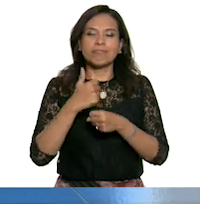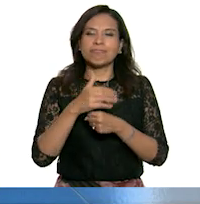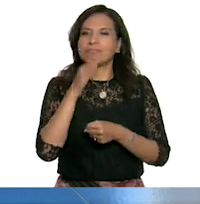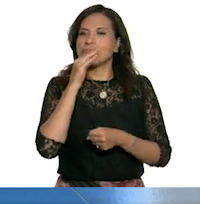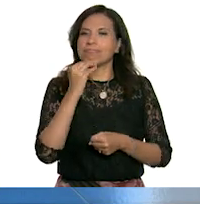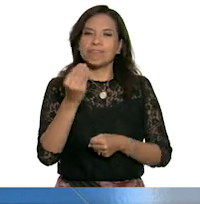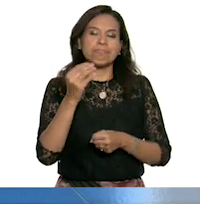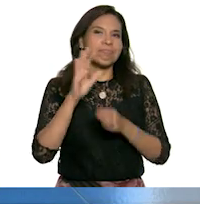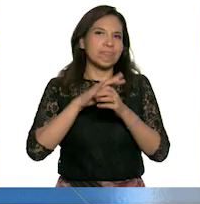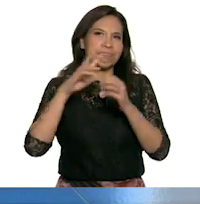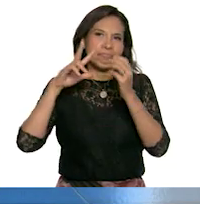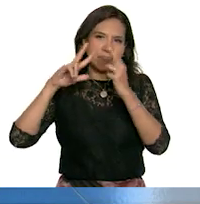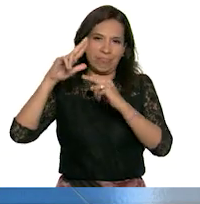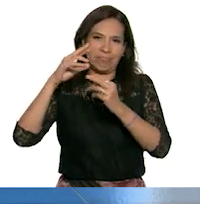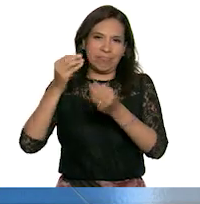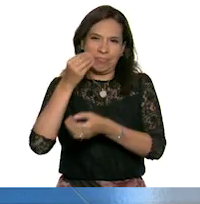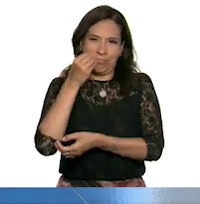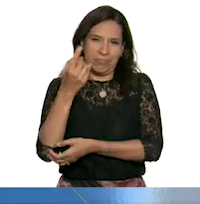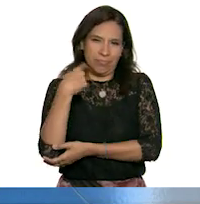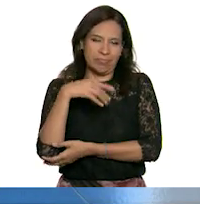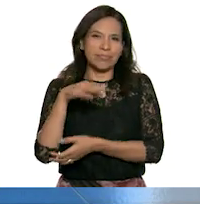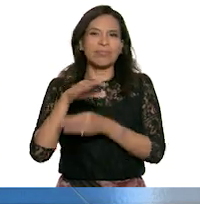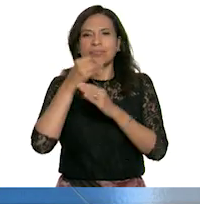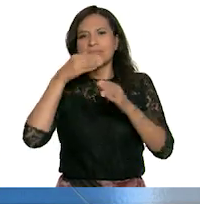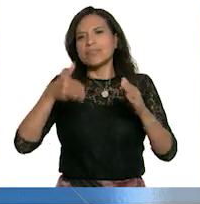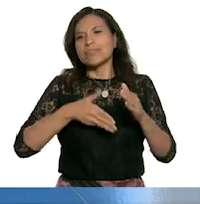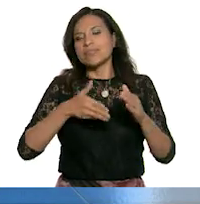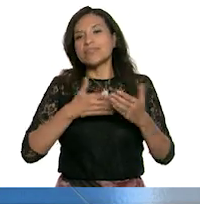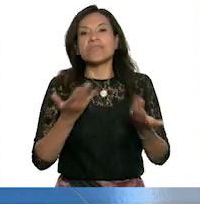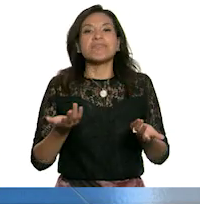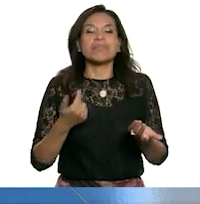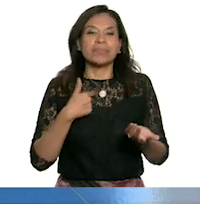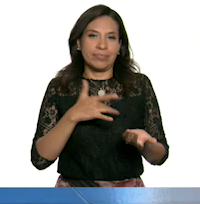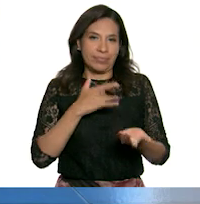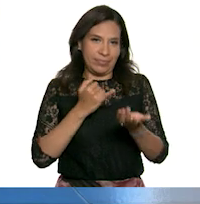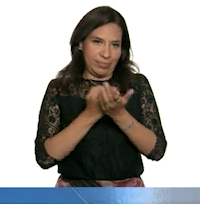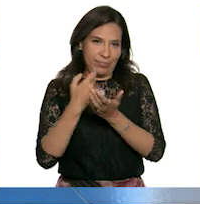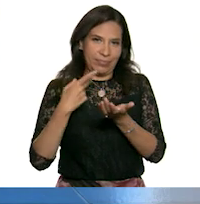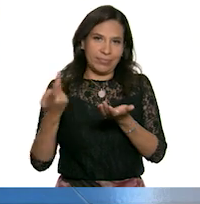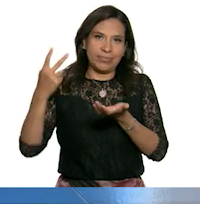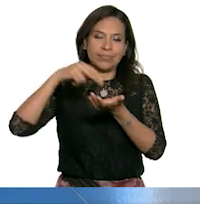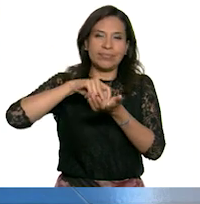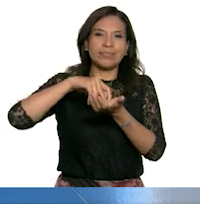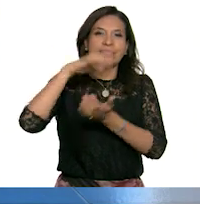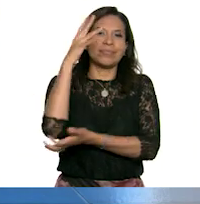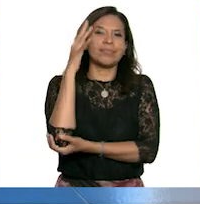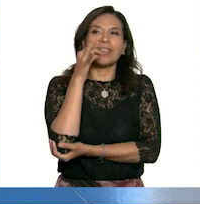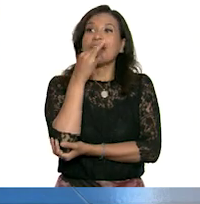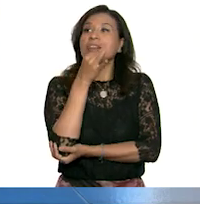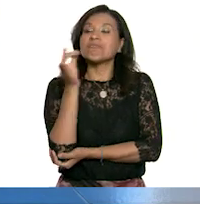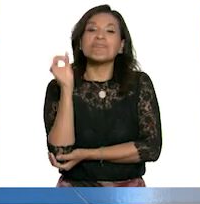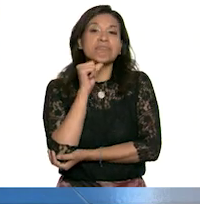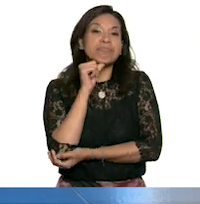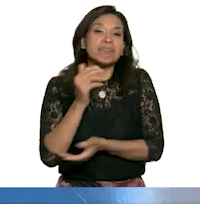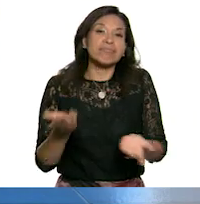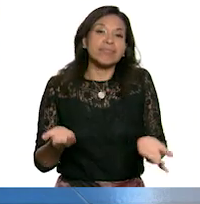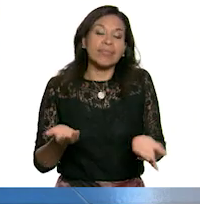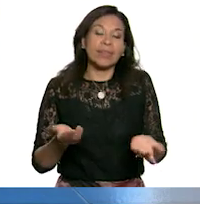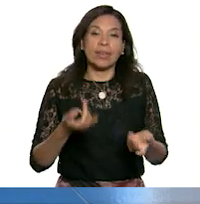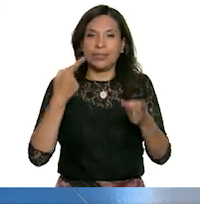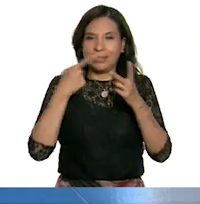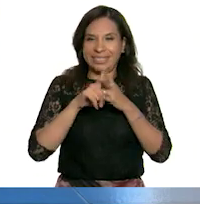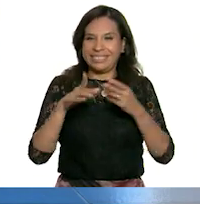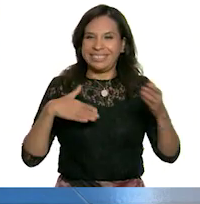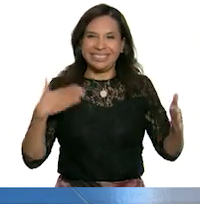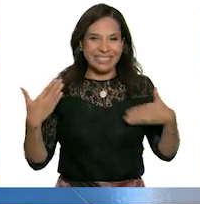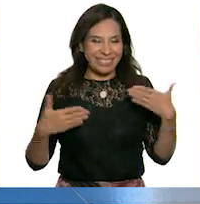cortarlas en ese momento porque estaba cocinando. Así que decidí subirme al árbol y no le avisé a nadie. Al principio